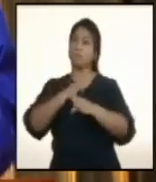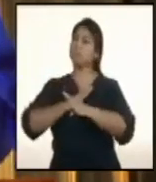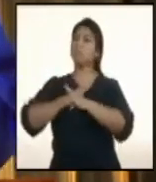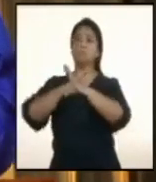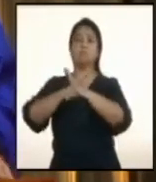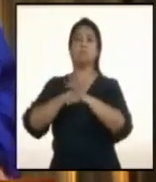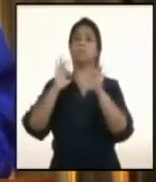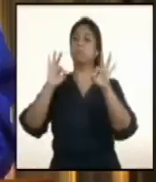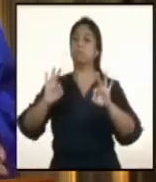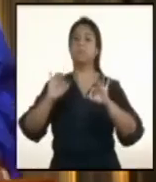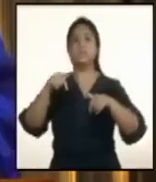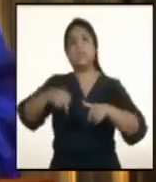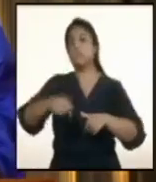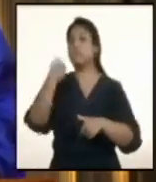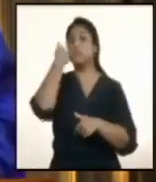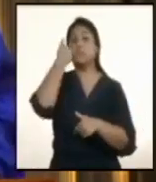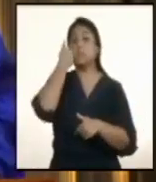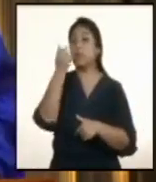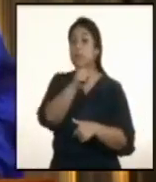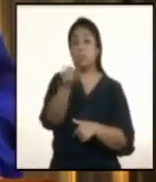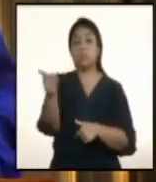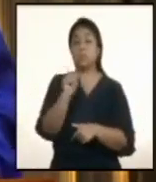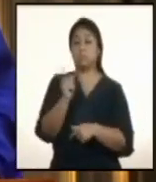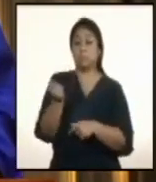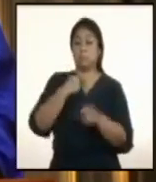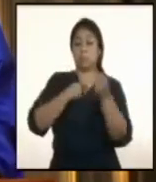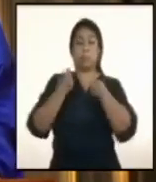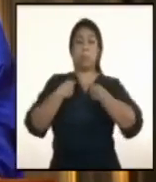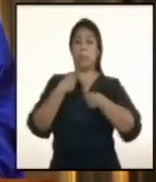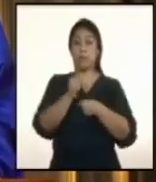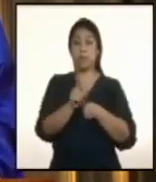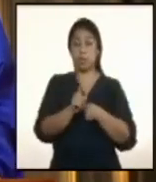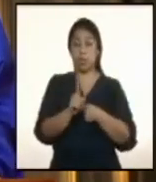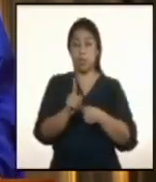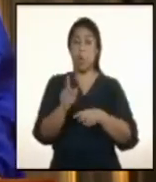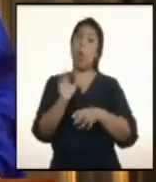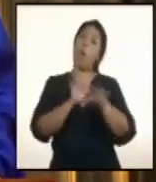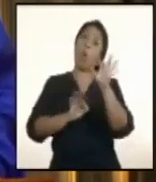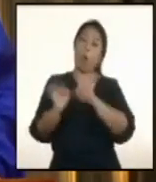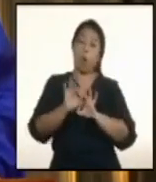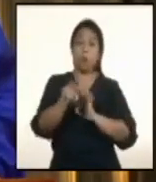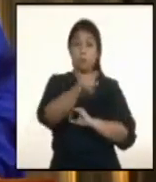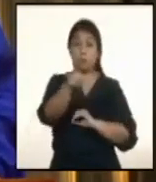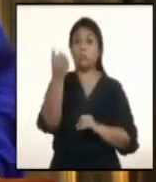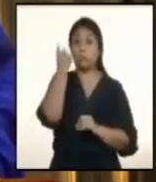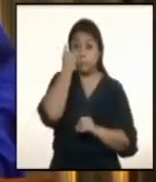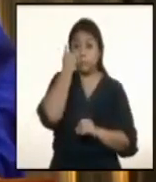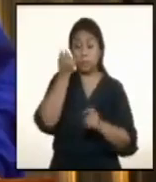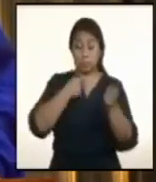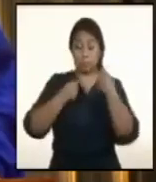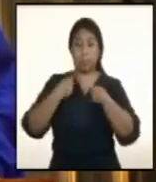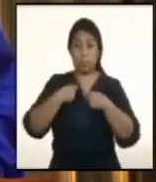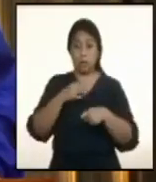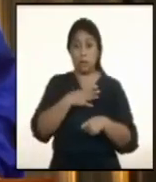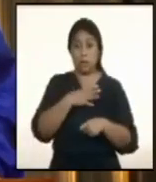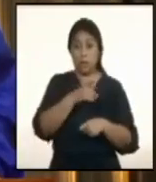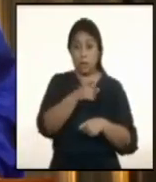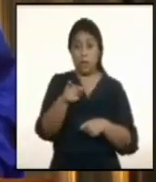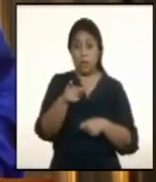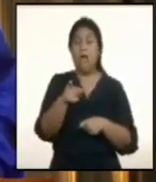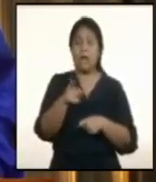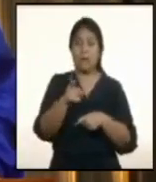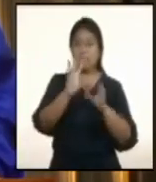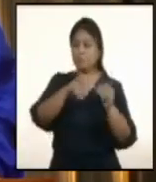de esta enfermedad y no estén contaminados. Y si se contaminan, tengan la posibilidad de encontrar un hospital en donde sean